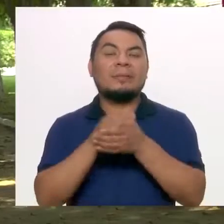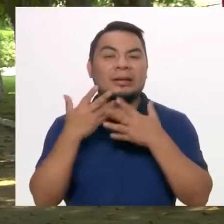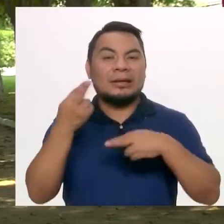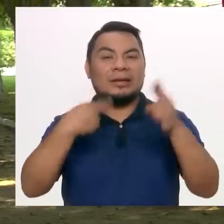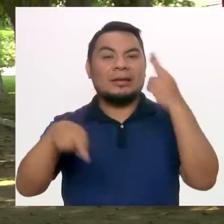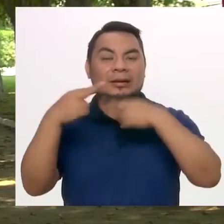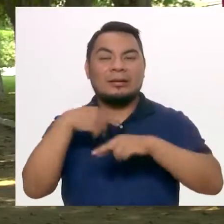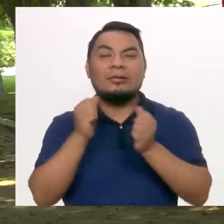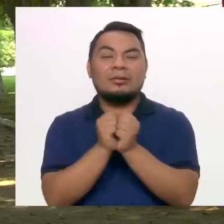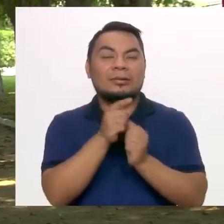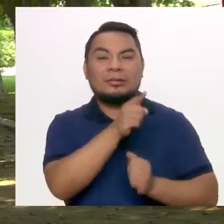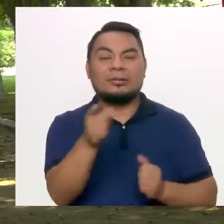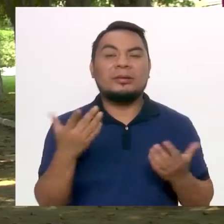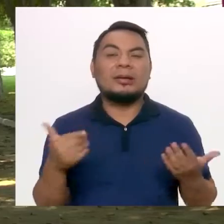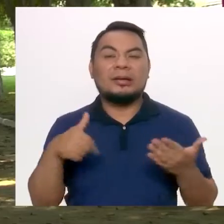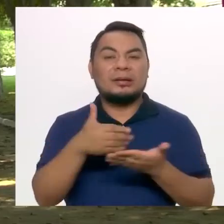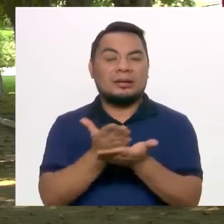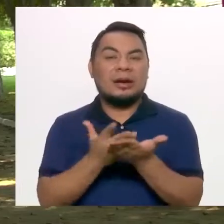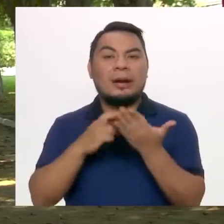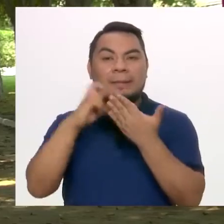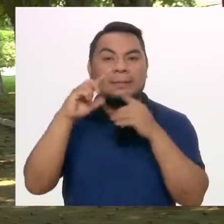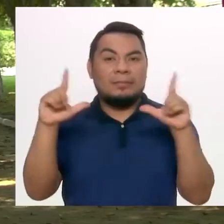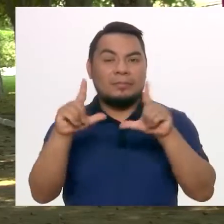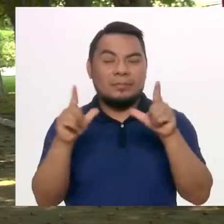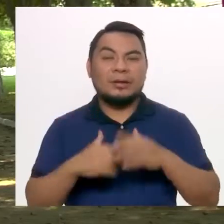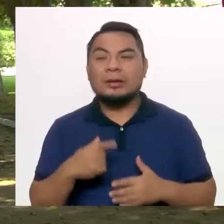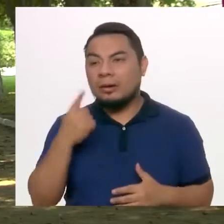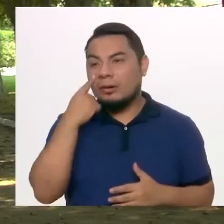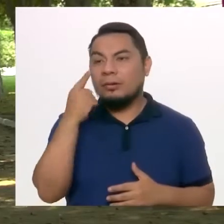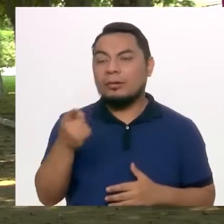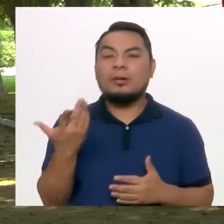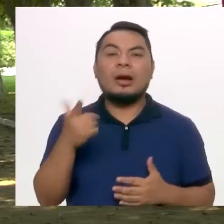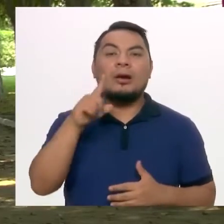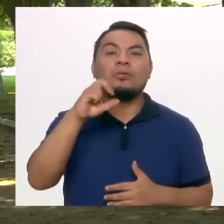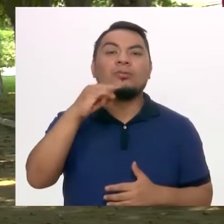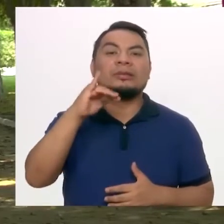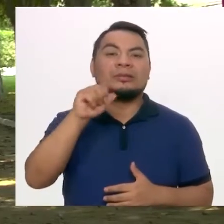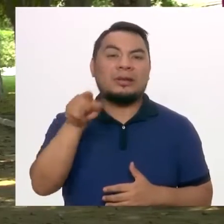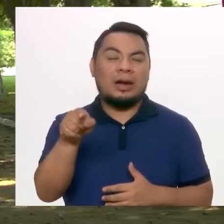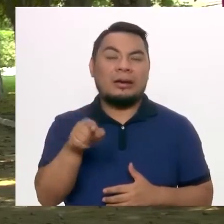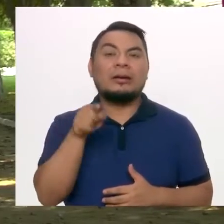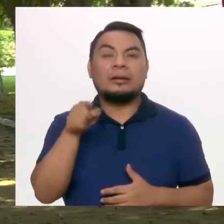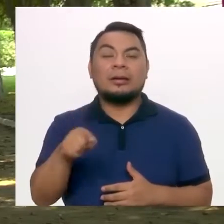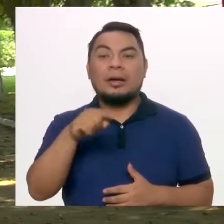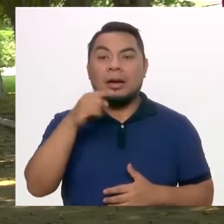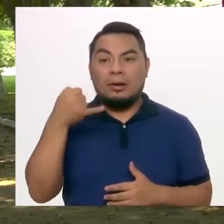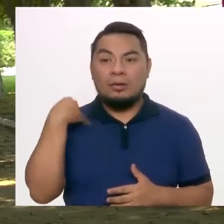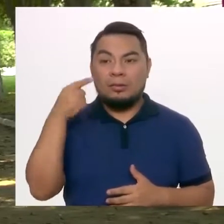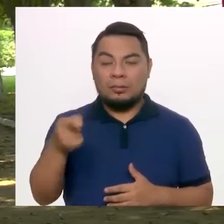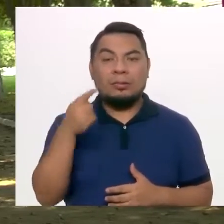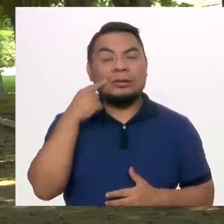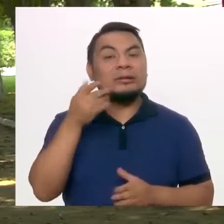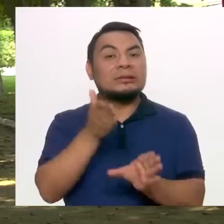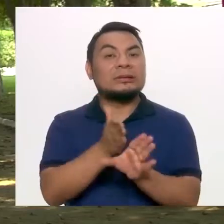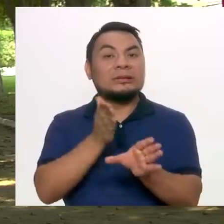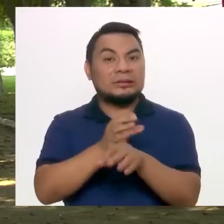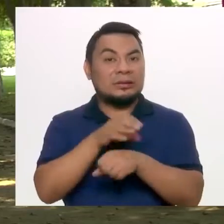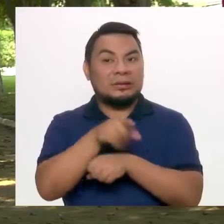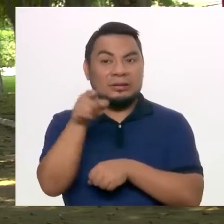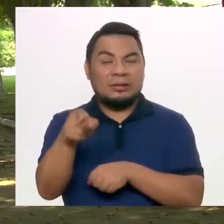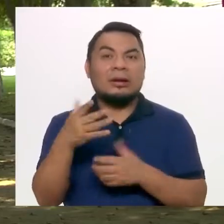Amigos, ya estamos de regreso con ustedes y en esta parte del programa conoceremos a Lucía García, una joven